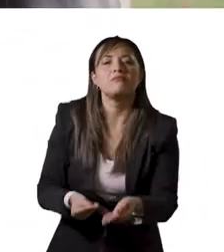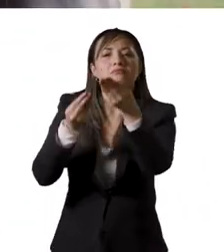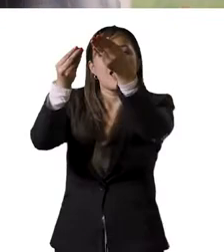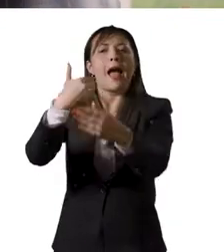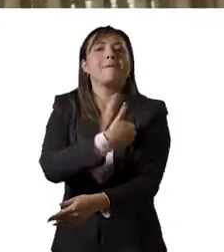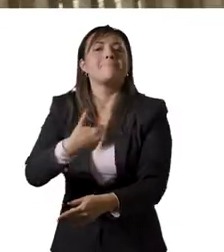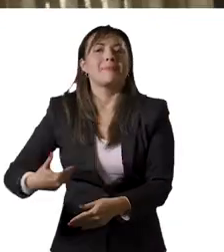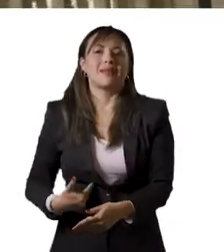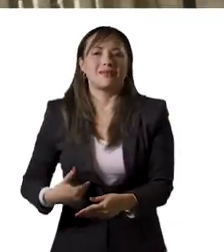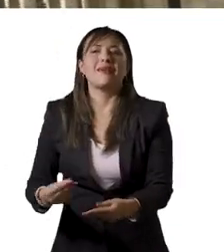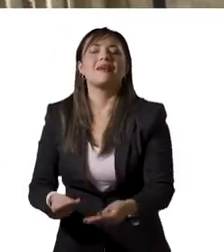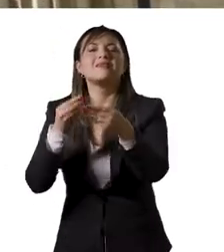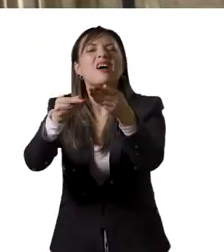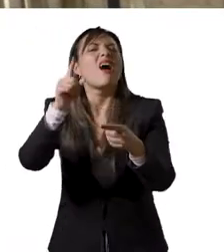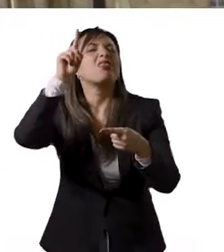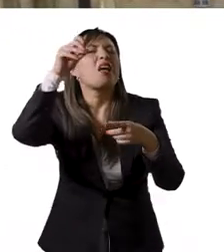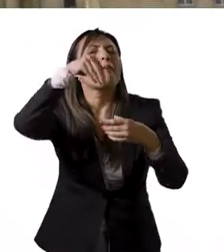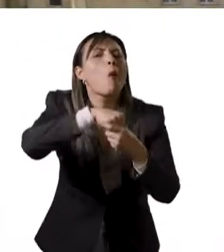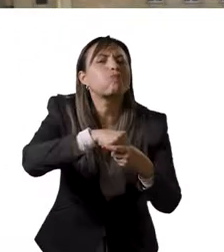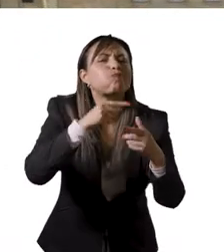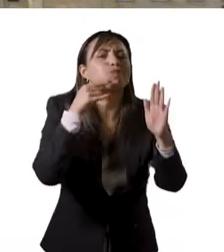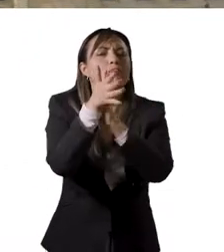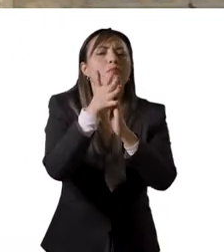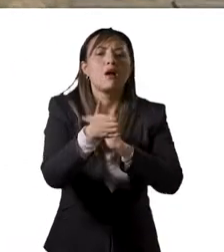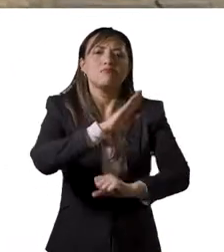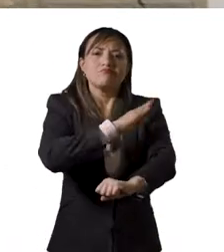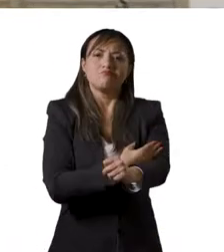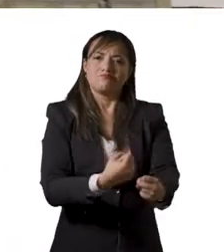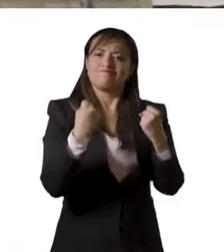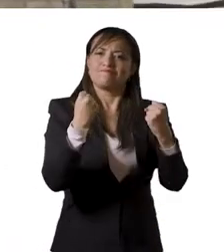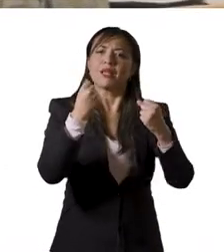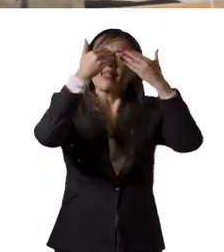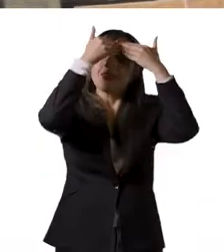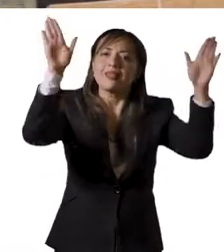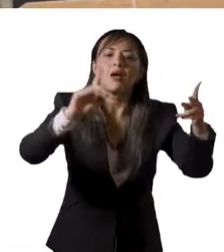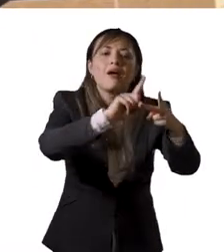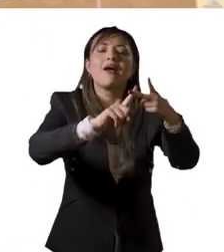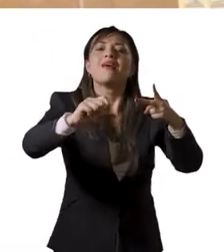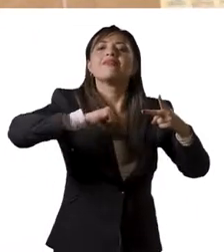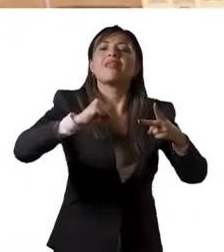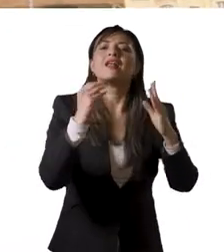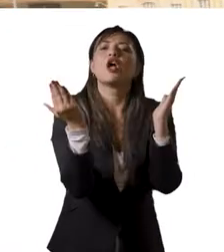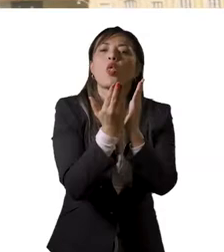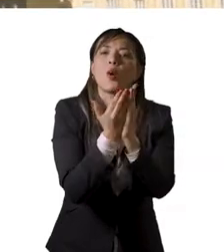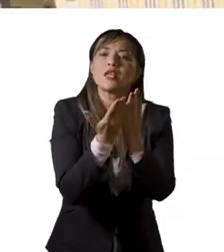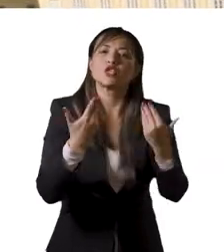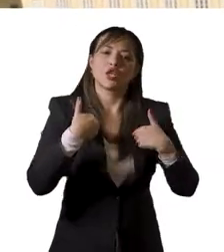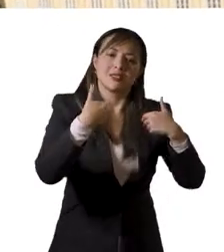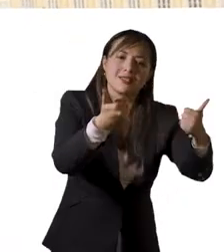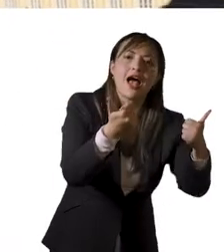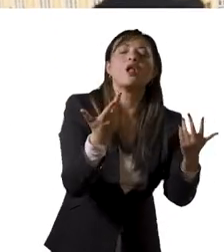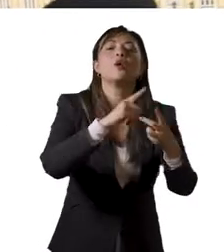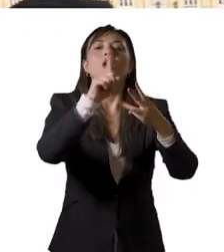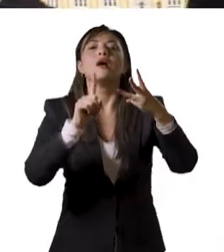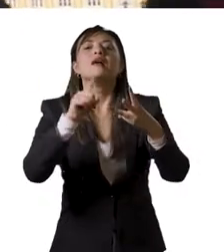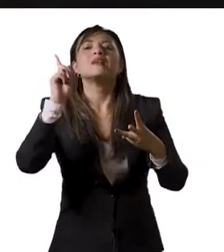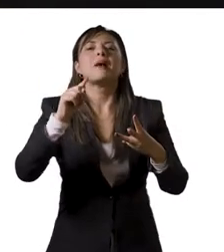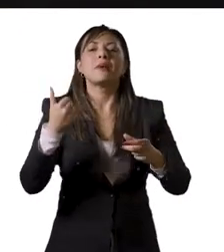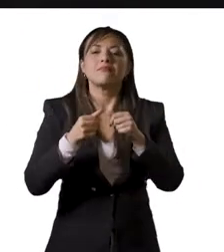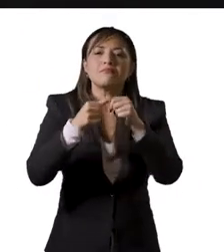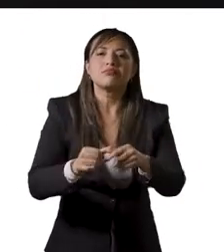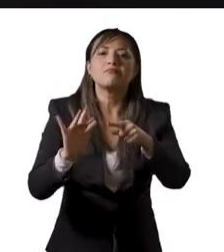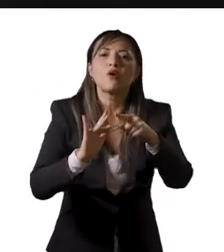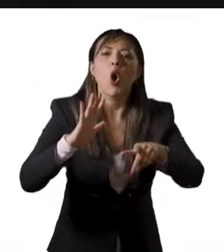que fueron entregadas al Congreso de la República y que tratan temas como el fortalecimiento de la democracia, el derecho a la educación y la salud,